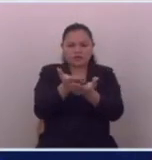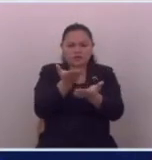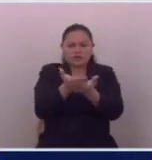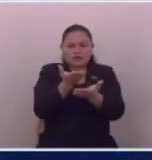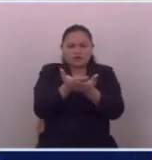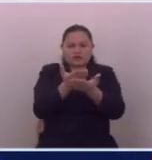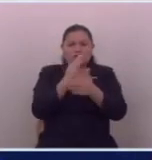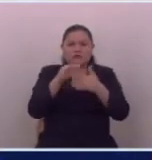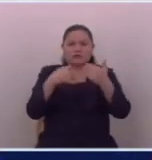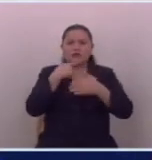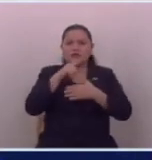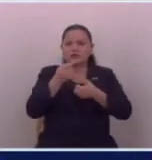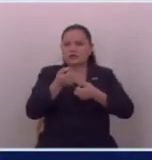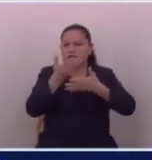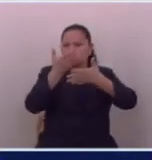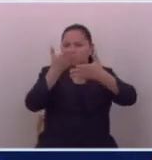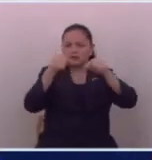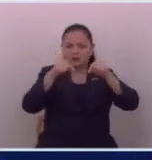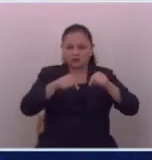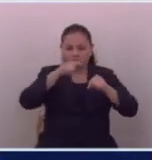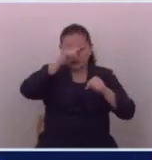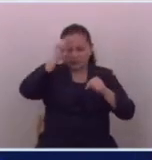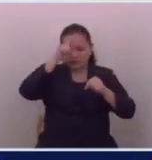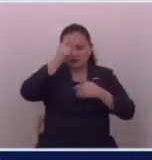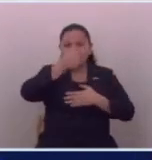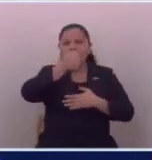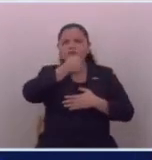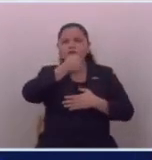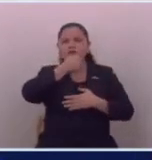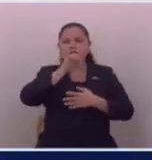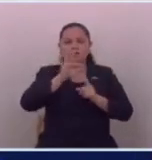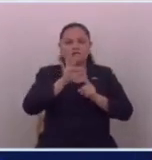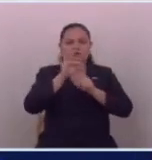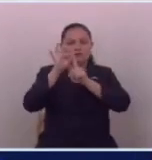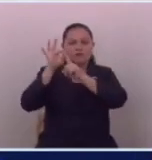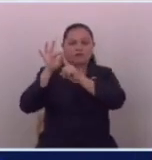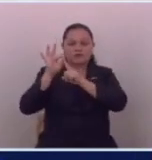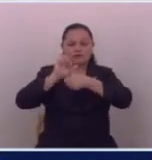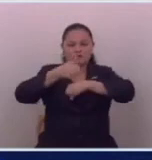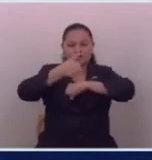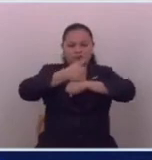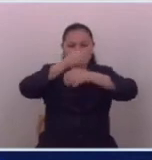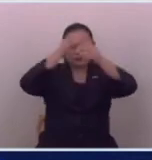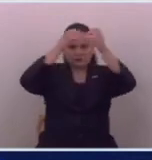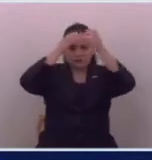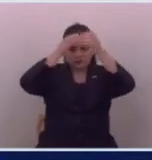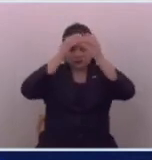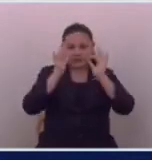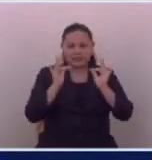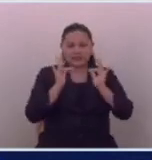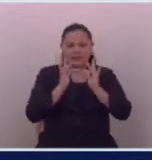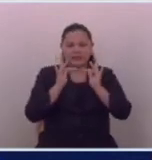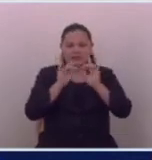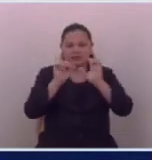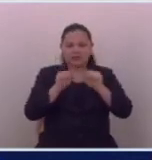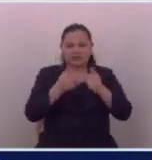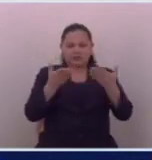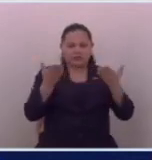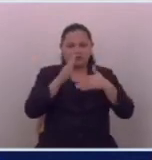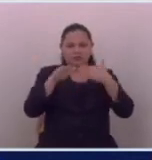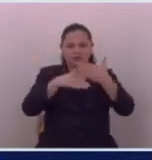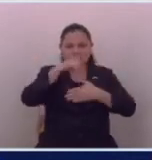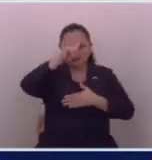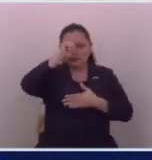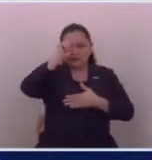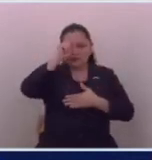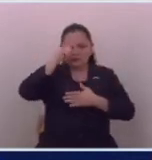para que quienes se dedican a la labor de informar y especialmente los creadores de contenido digital puedan realizar su